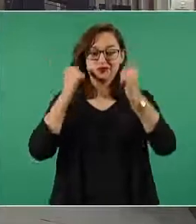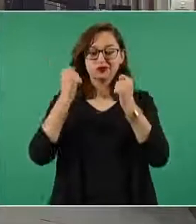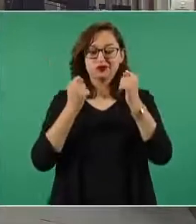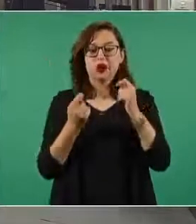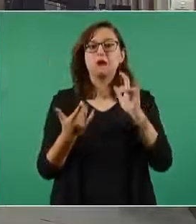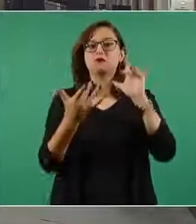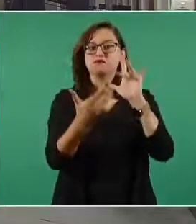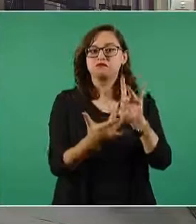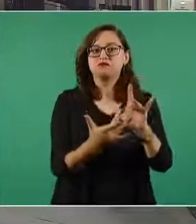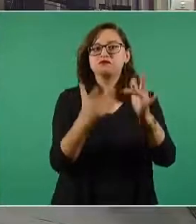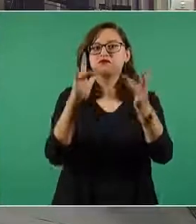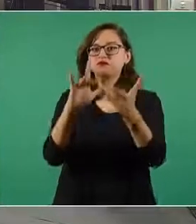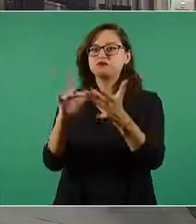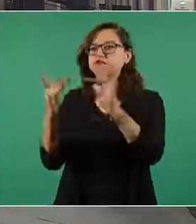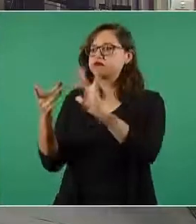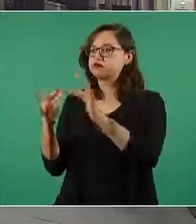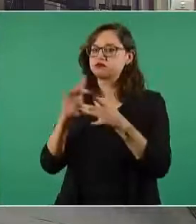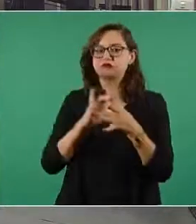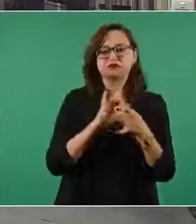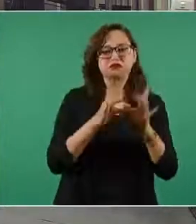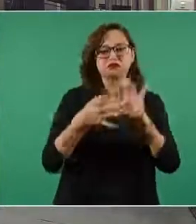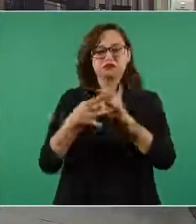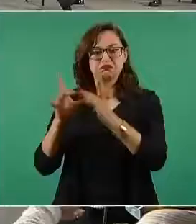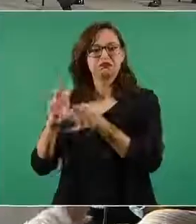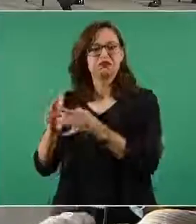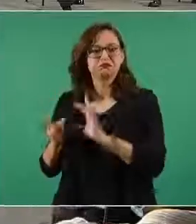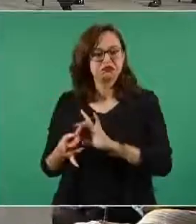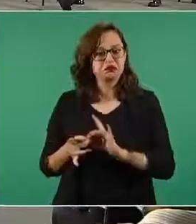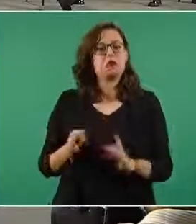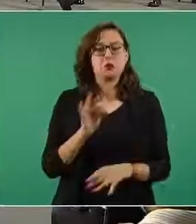interconectado y se va a poder llegar